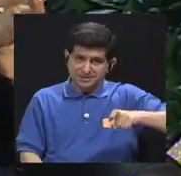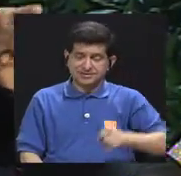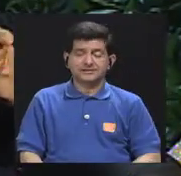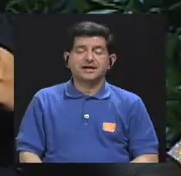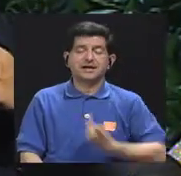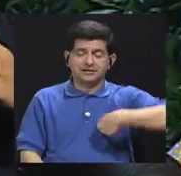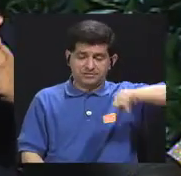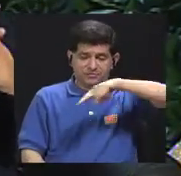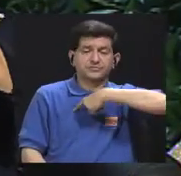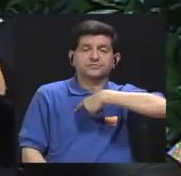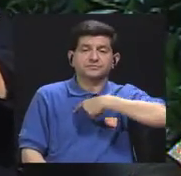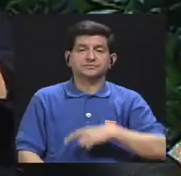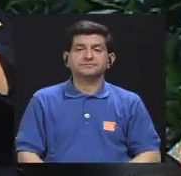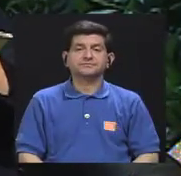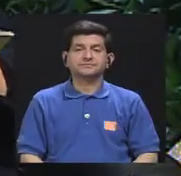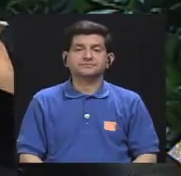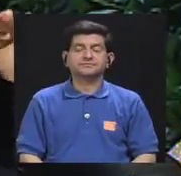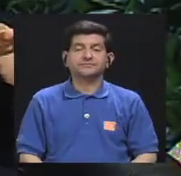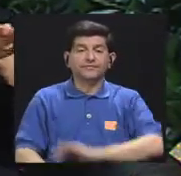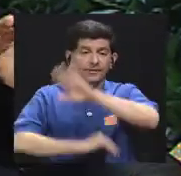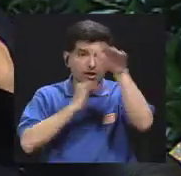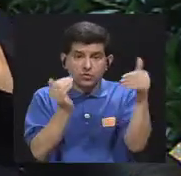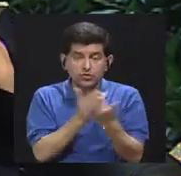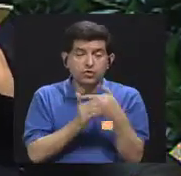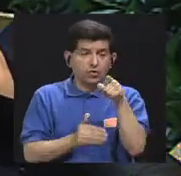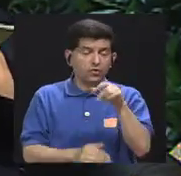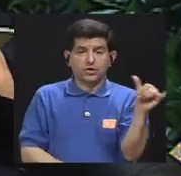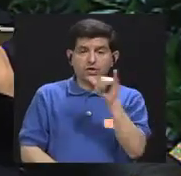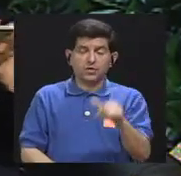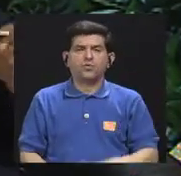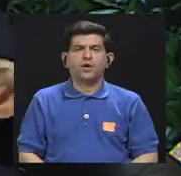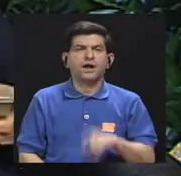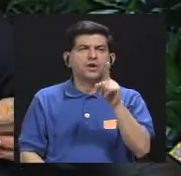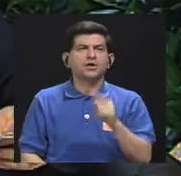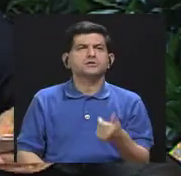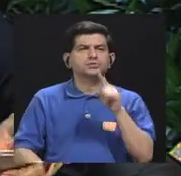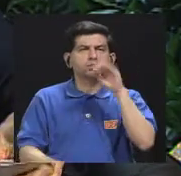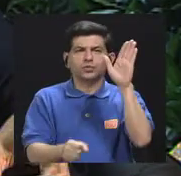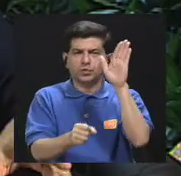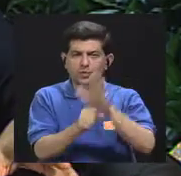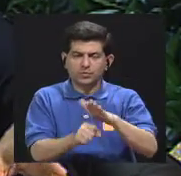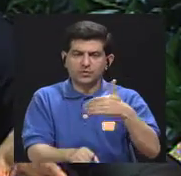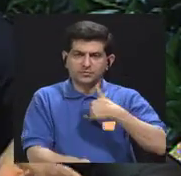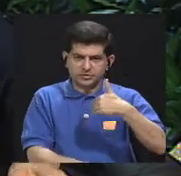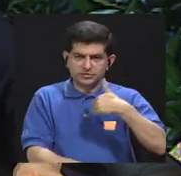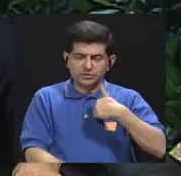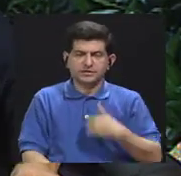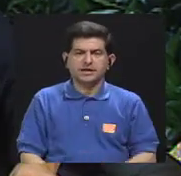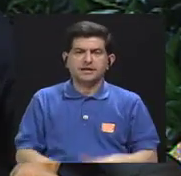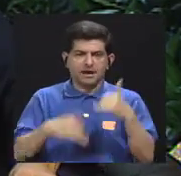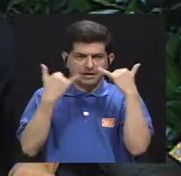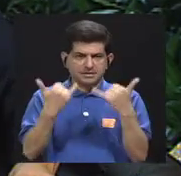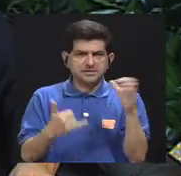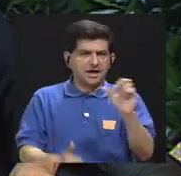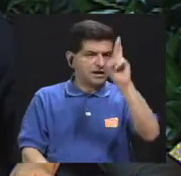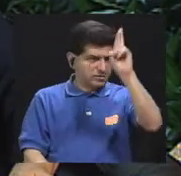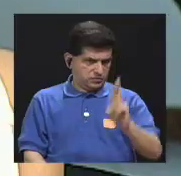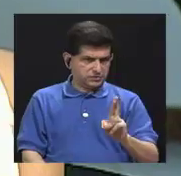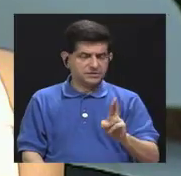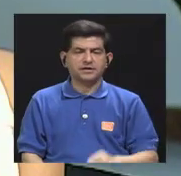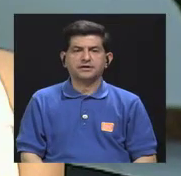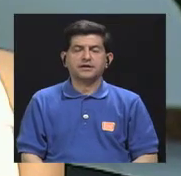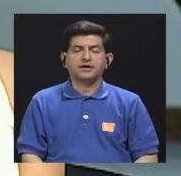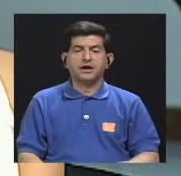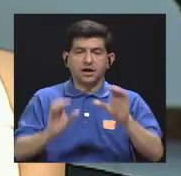necesitamos todo esto a su vez se desprende de un compromiso que adquirió Costa Rica